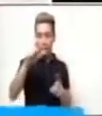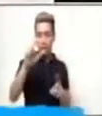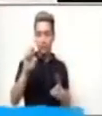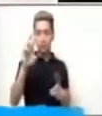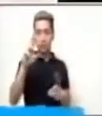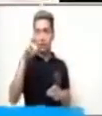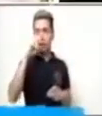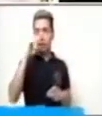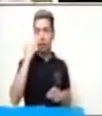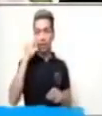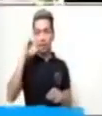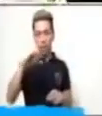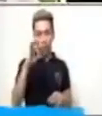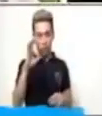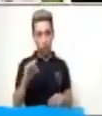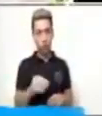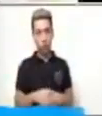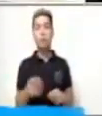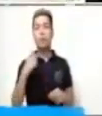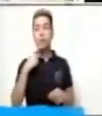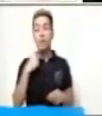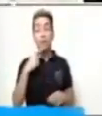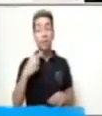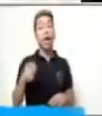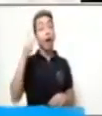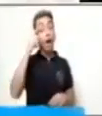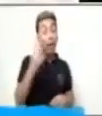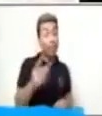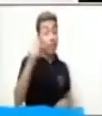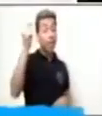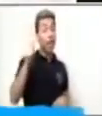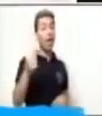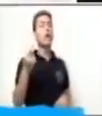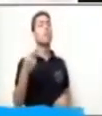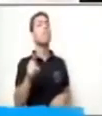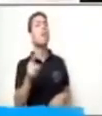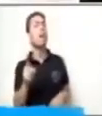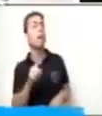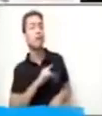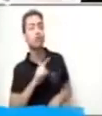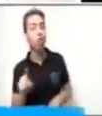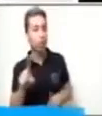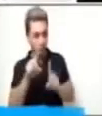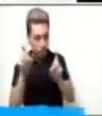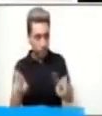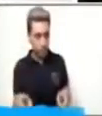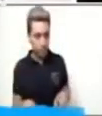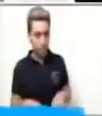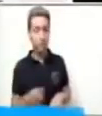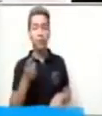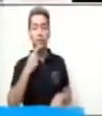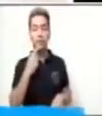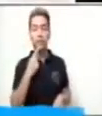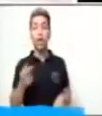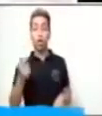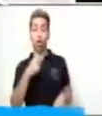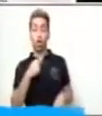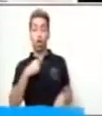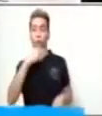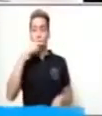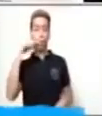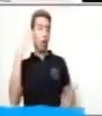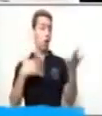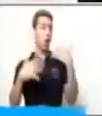Adivina quién soy. Soy el color del tomate, la